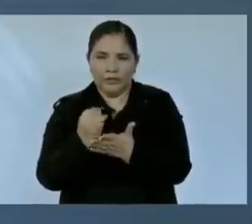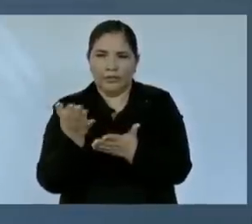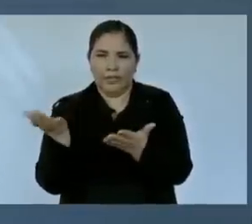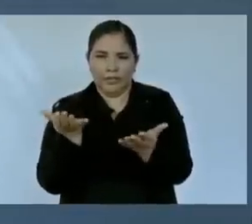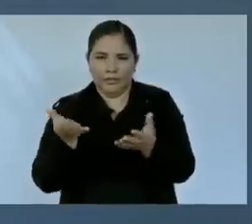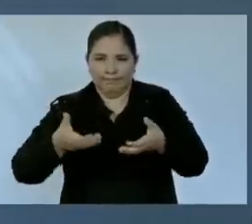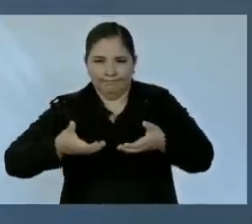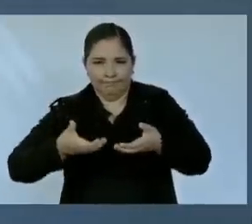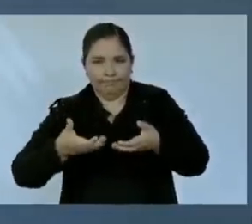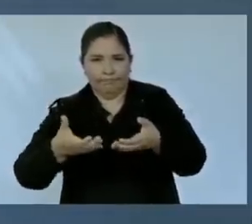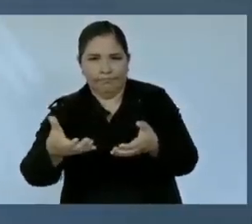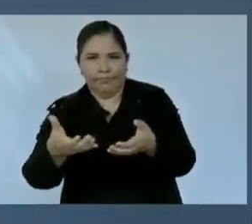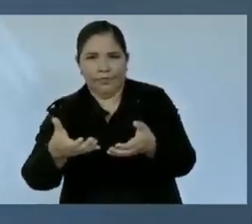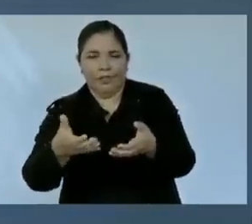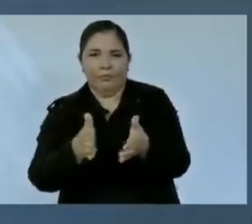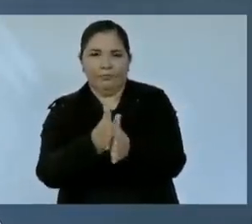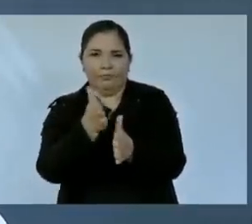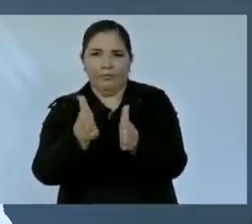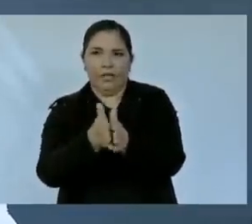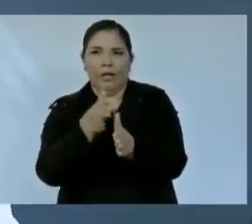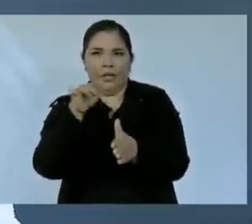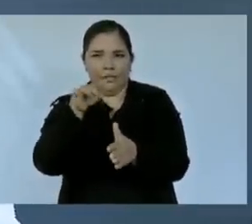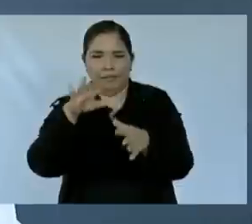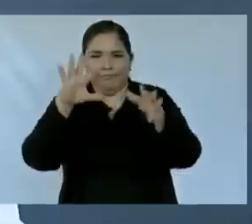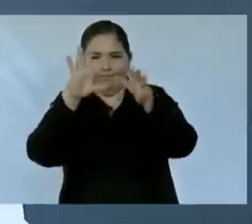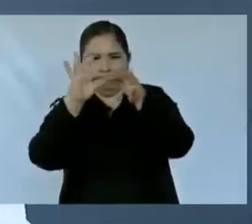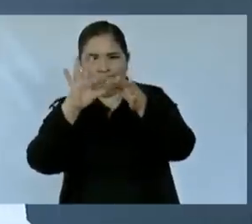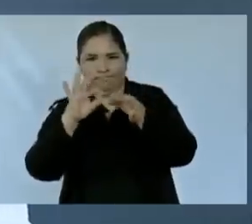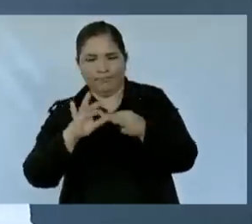camino que, como aquí se ha explicado,